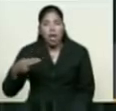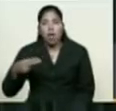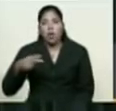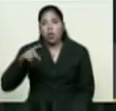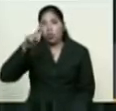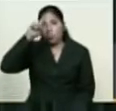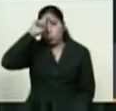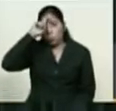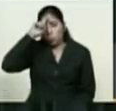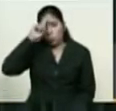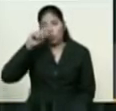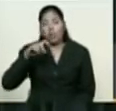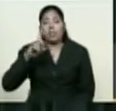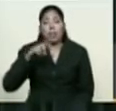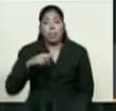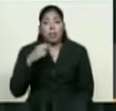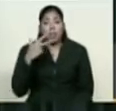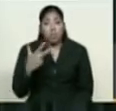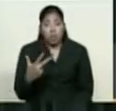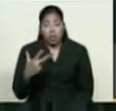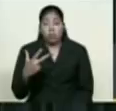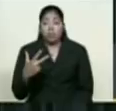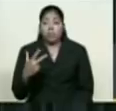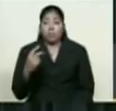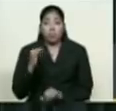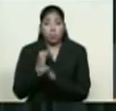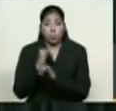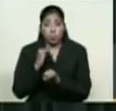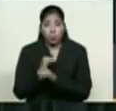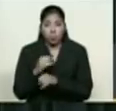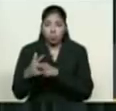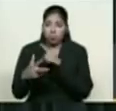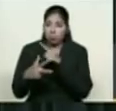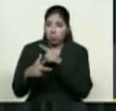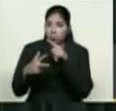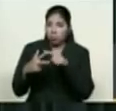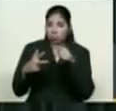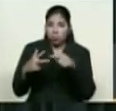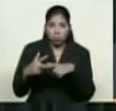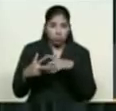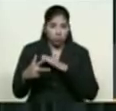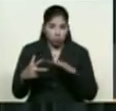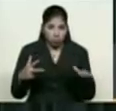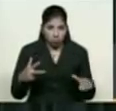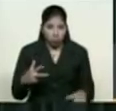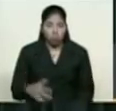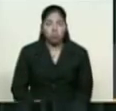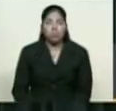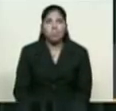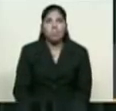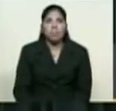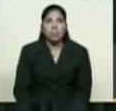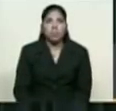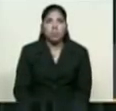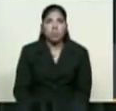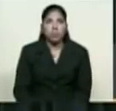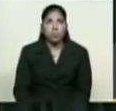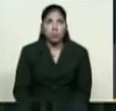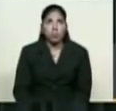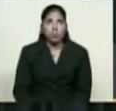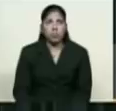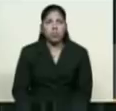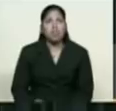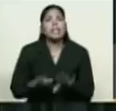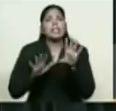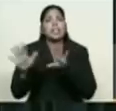criptomonedas, bitcoin, ethereum y sim. El proceso de venta directa durará 15